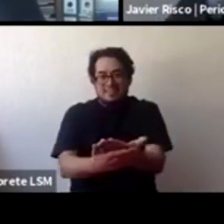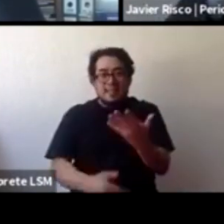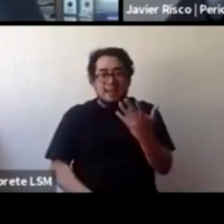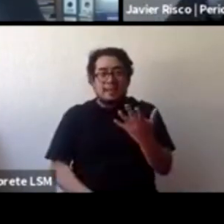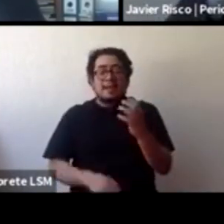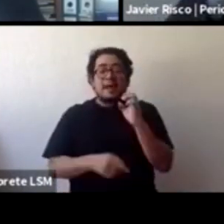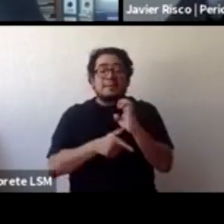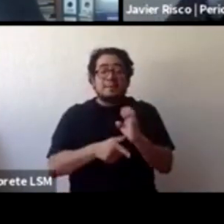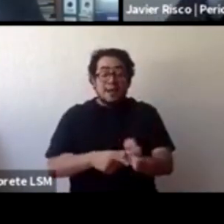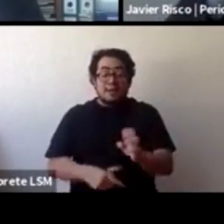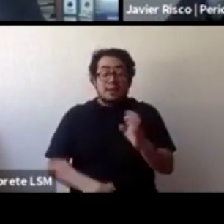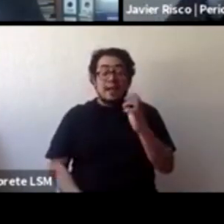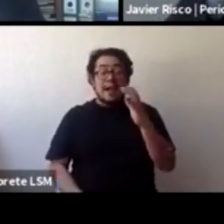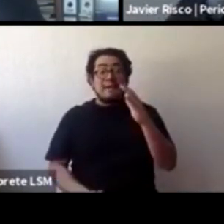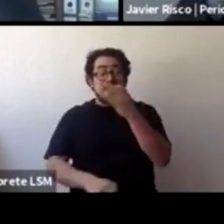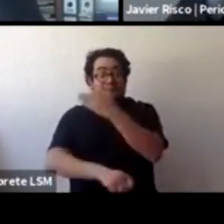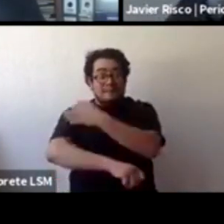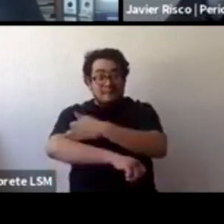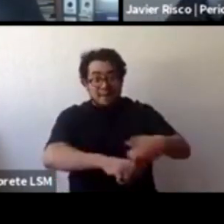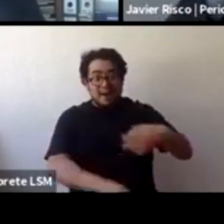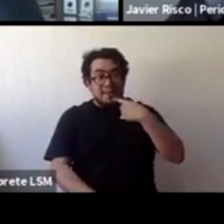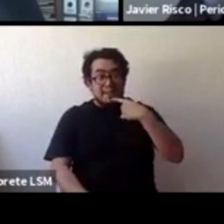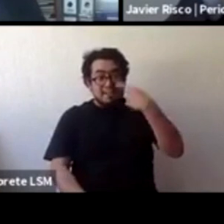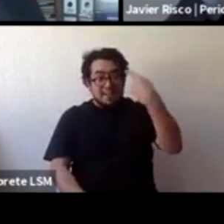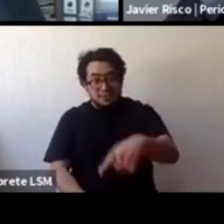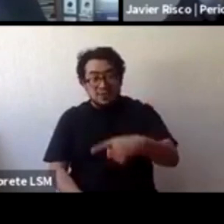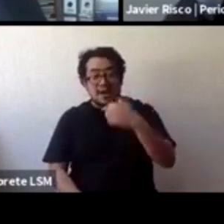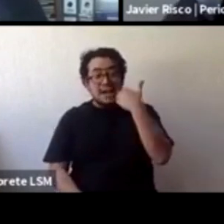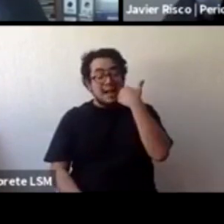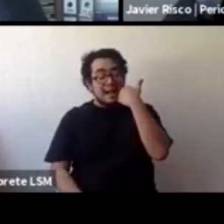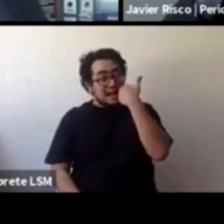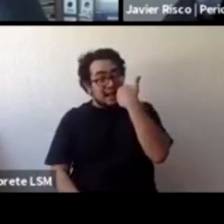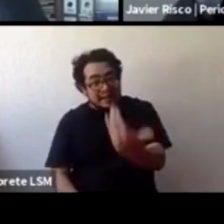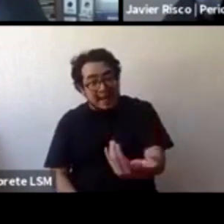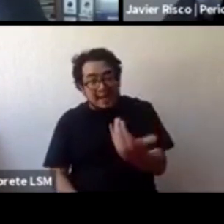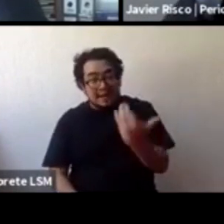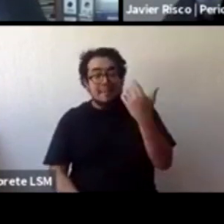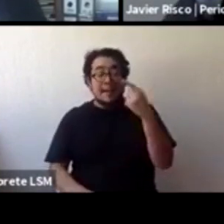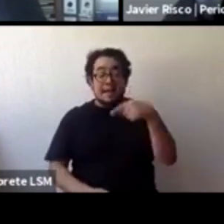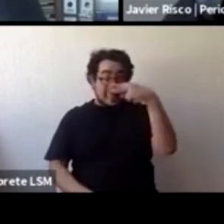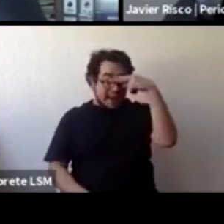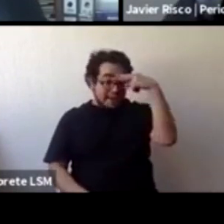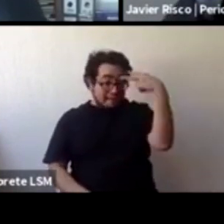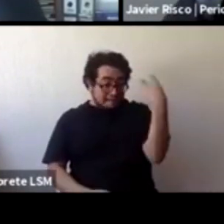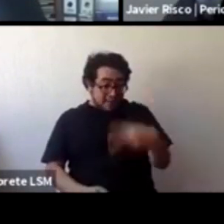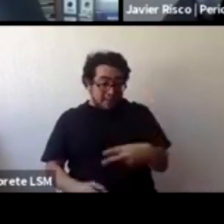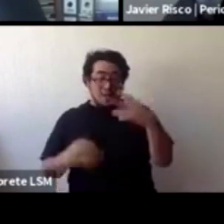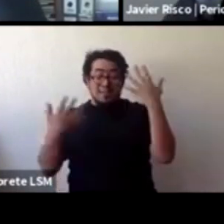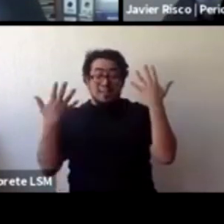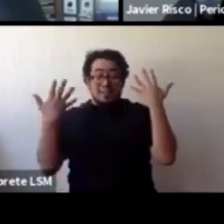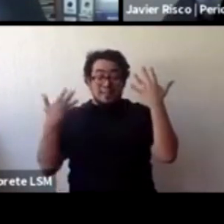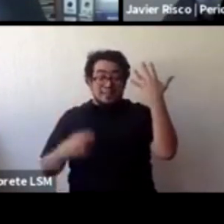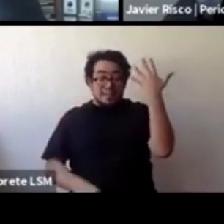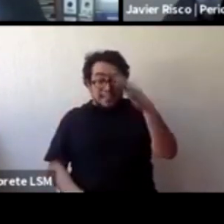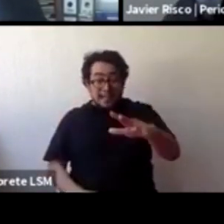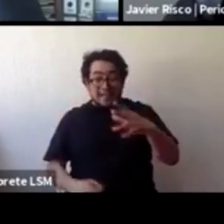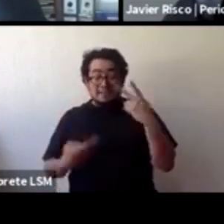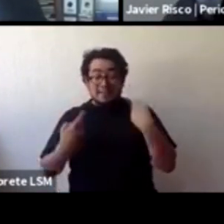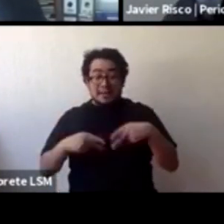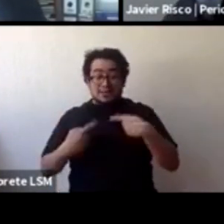familia además quiera denunciar. En México solamente una de cada diez víctimas denuncia, o sea, lo cual es un tema sumamente grave.